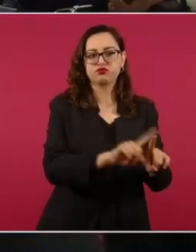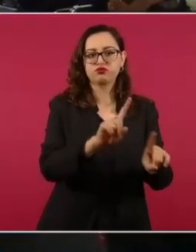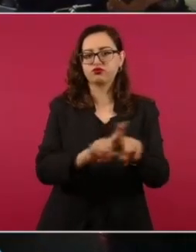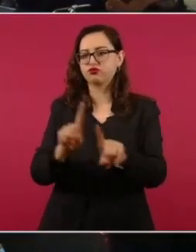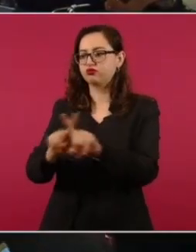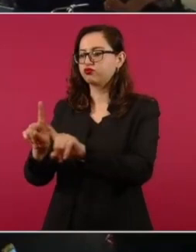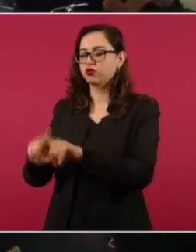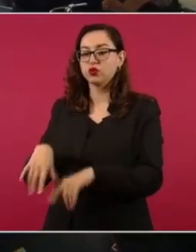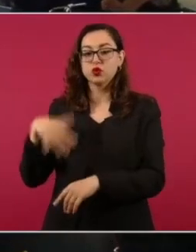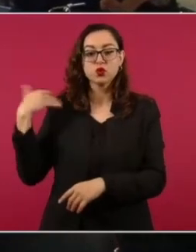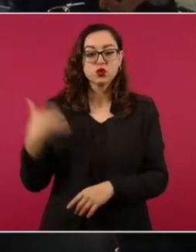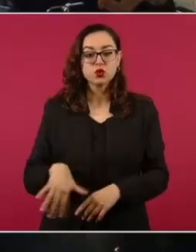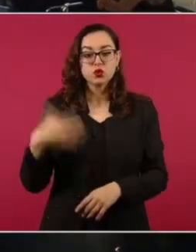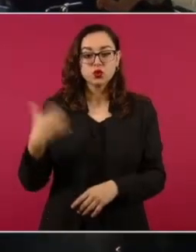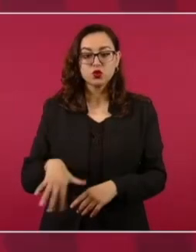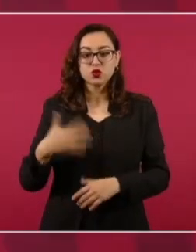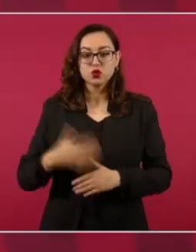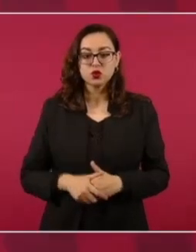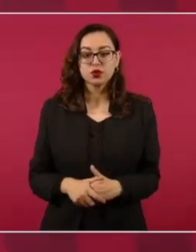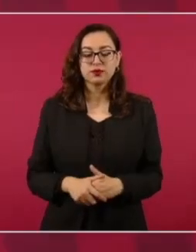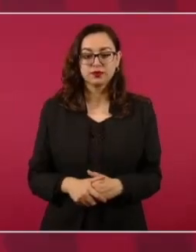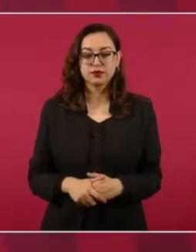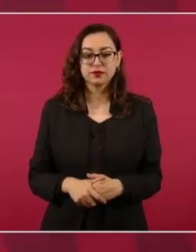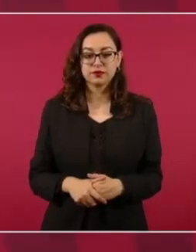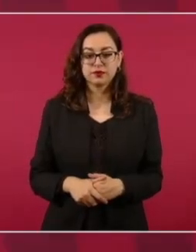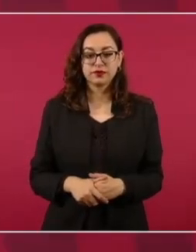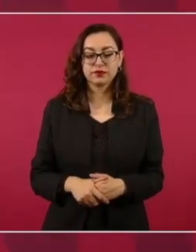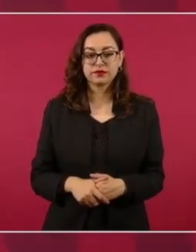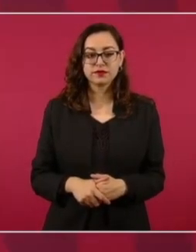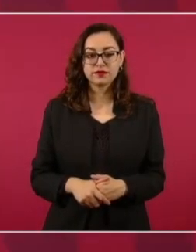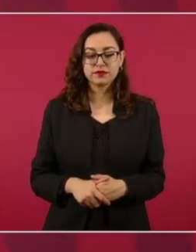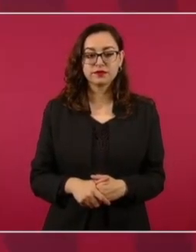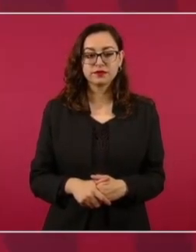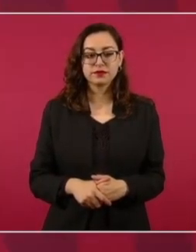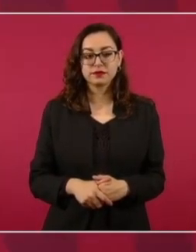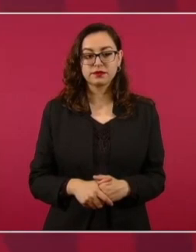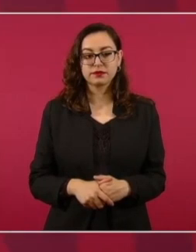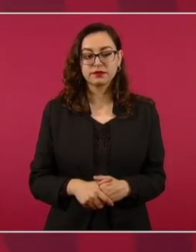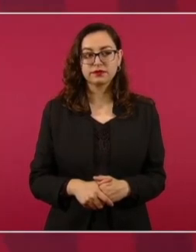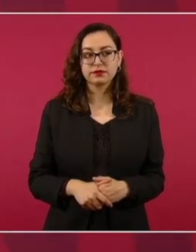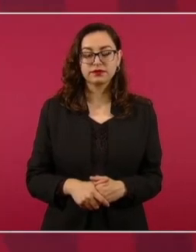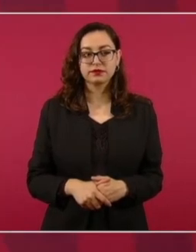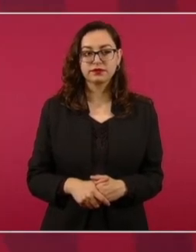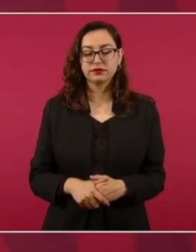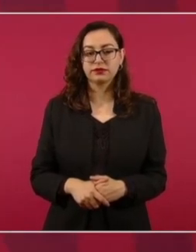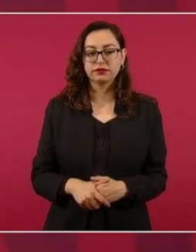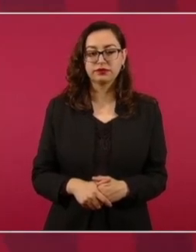Yo eso sería lo que voy a